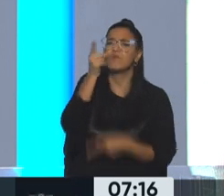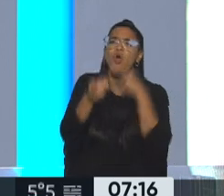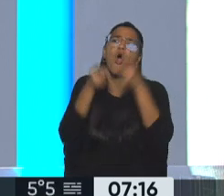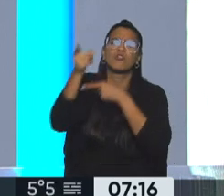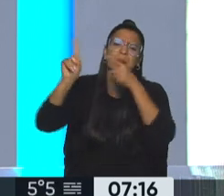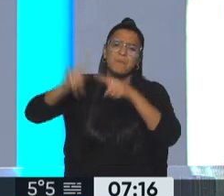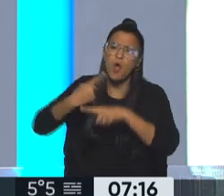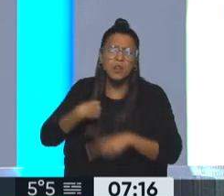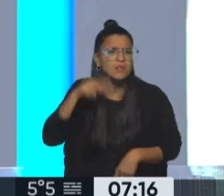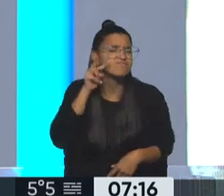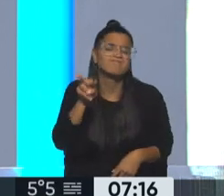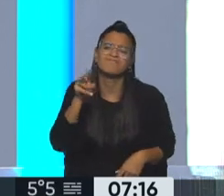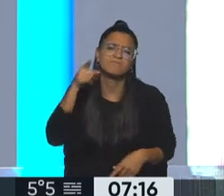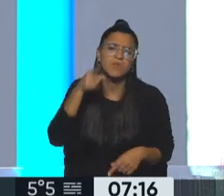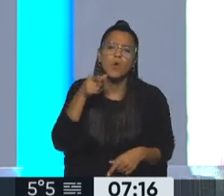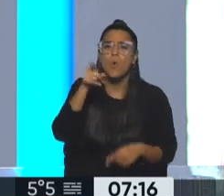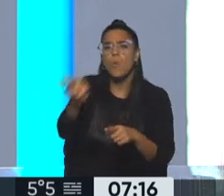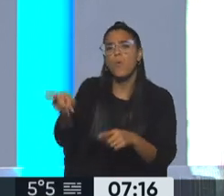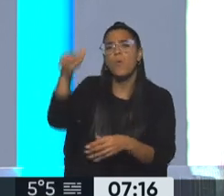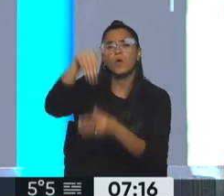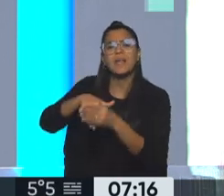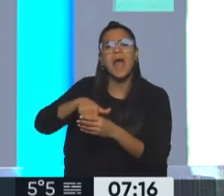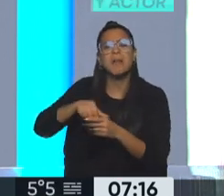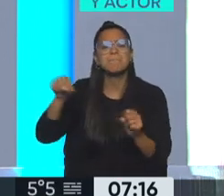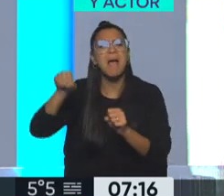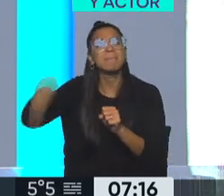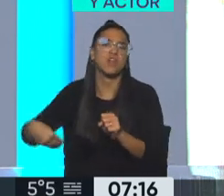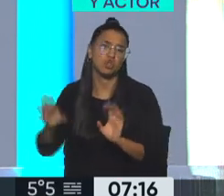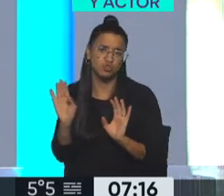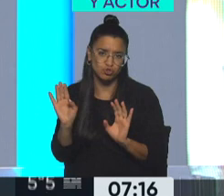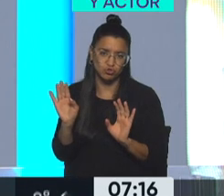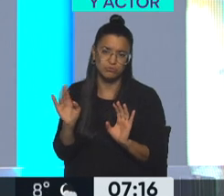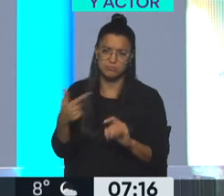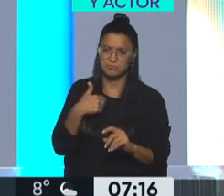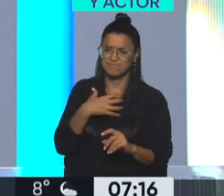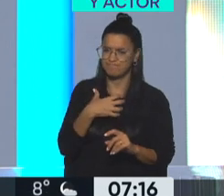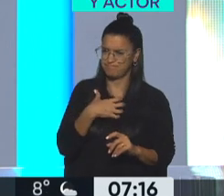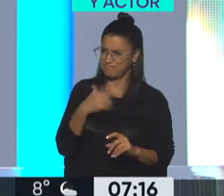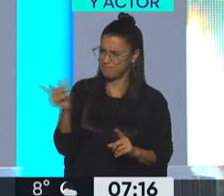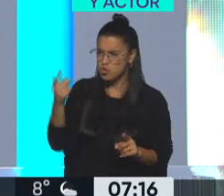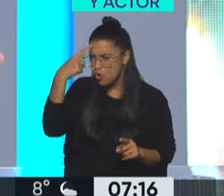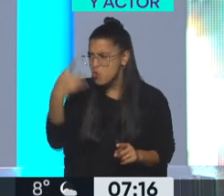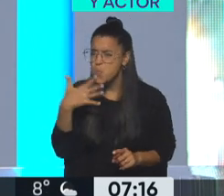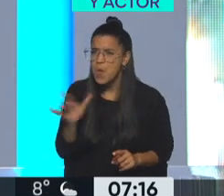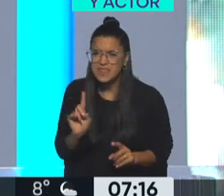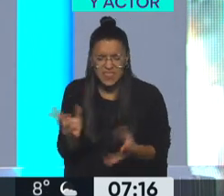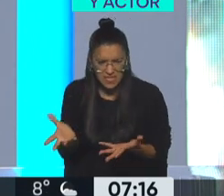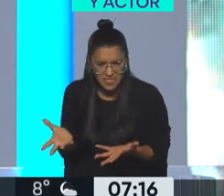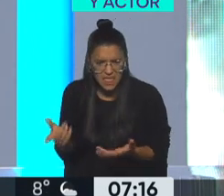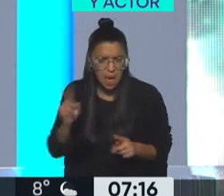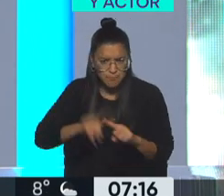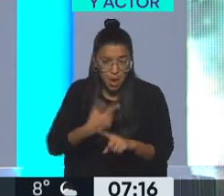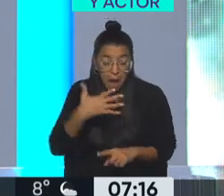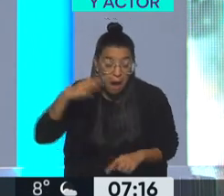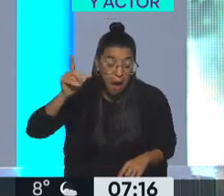y que me dijo, bueno, vos votás al menos malo. Me parecía una actitud un poco caníbal, no entendía absolutamente nada de política